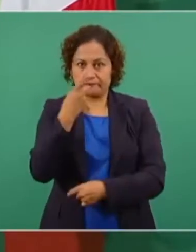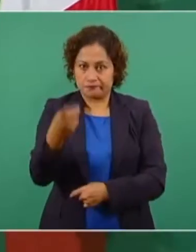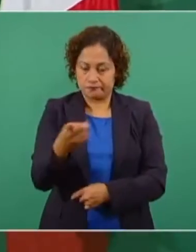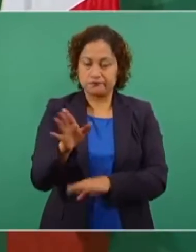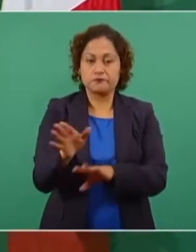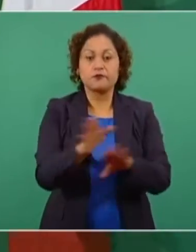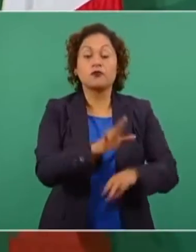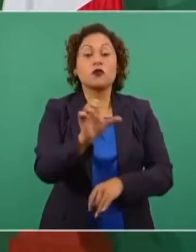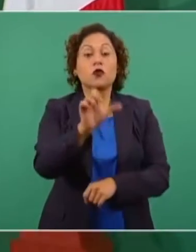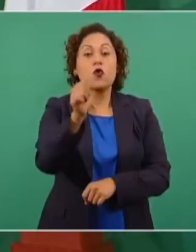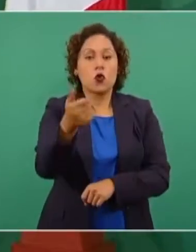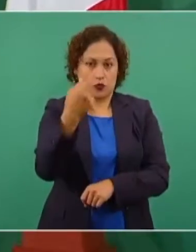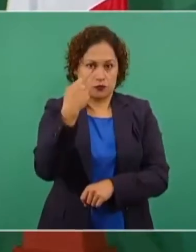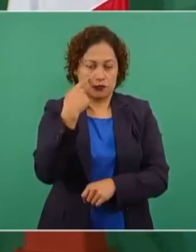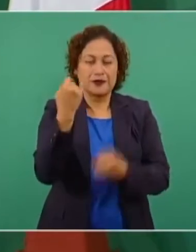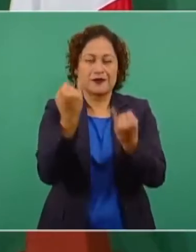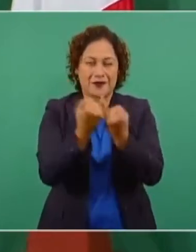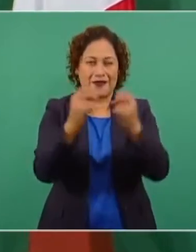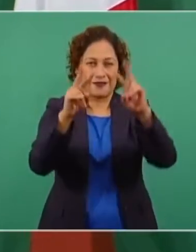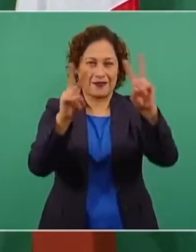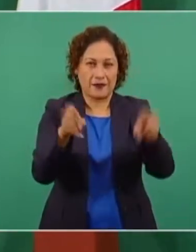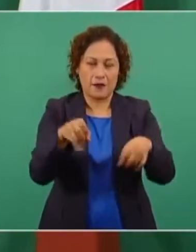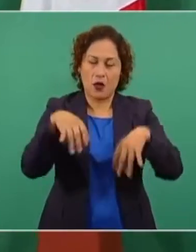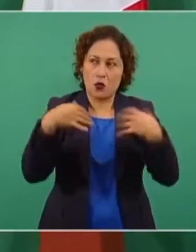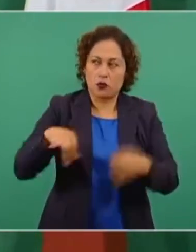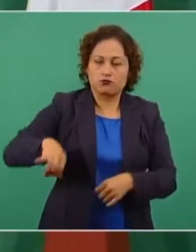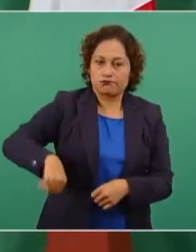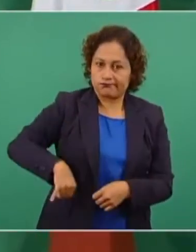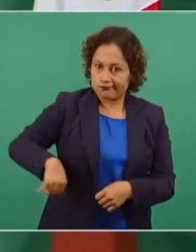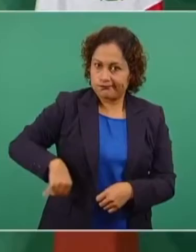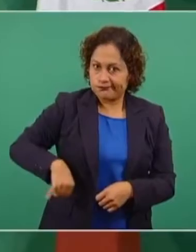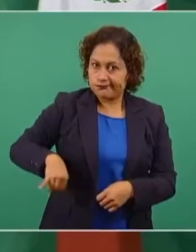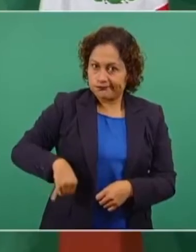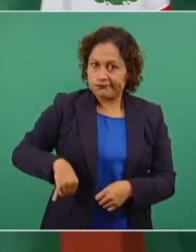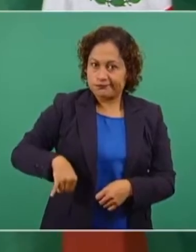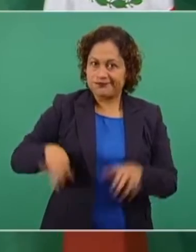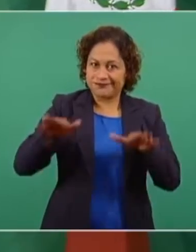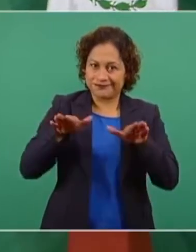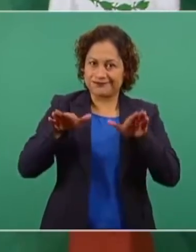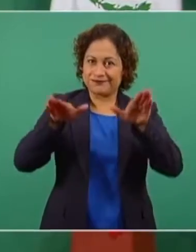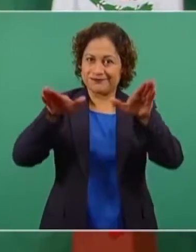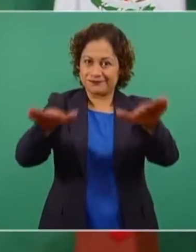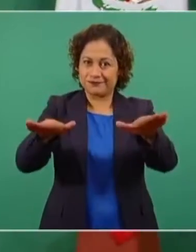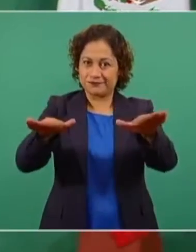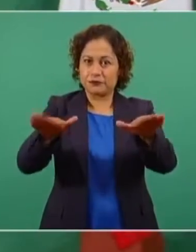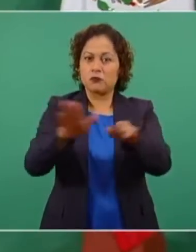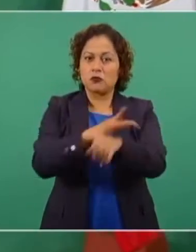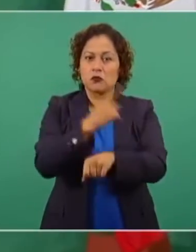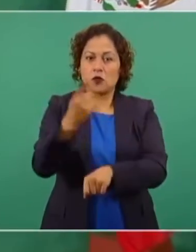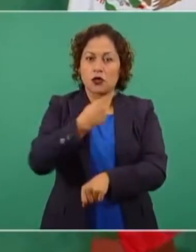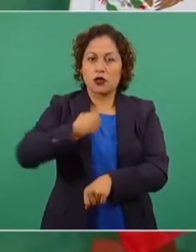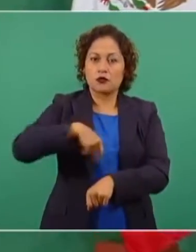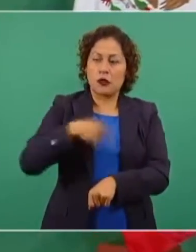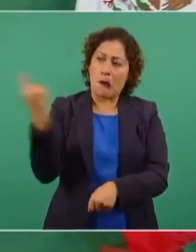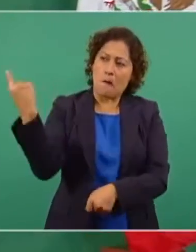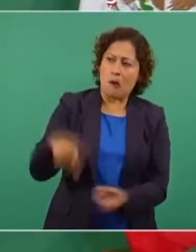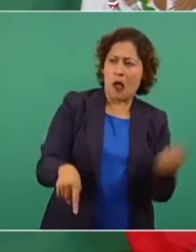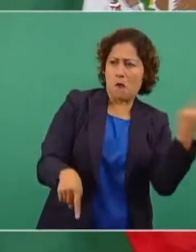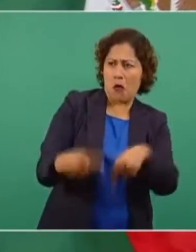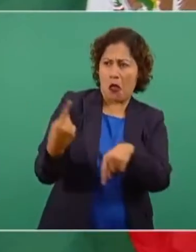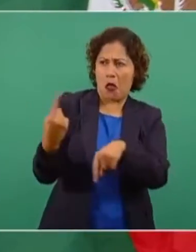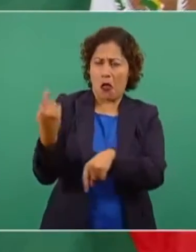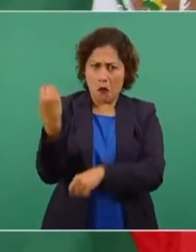aeropuerto. A nadie se está obligando. Esa es una